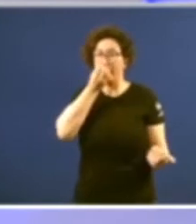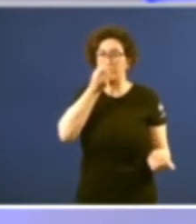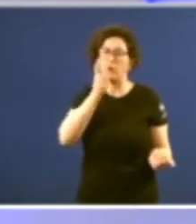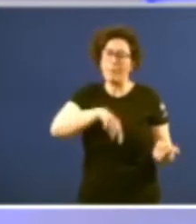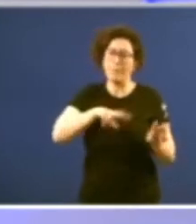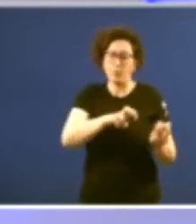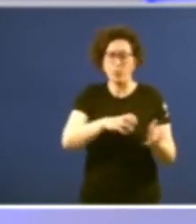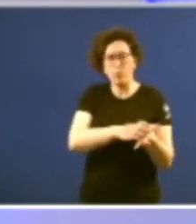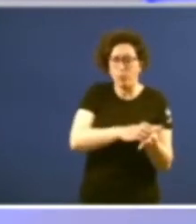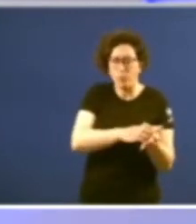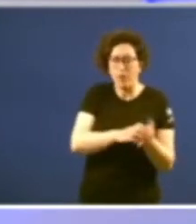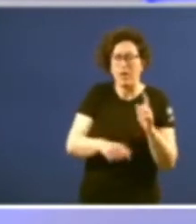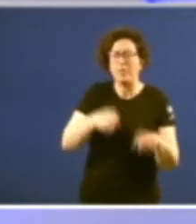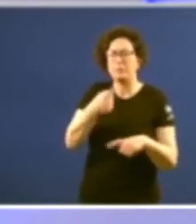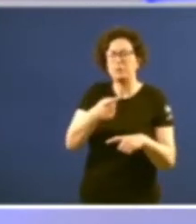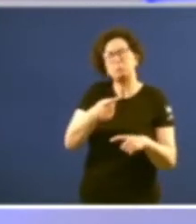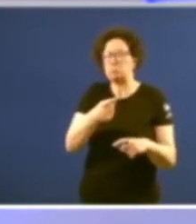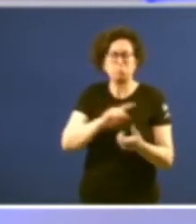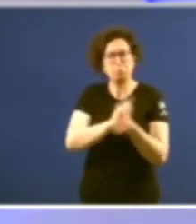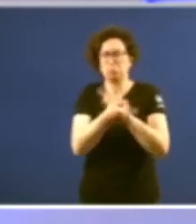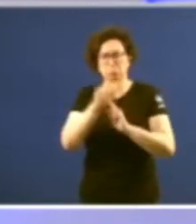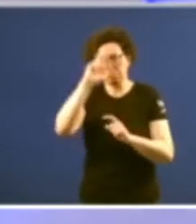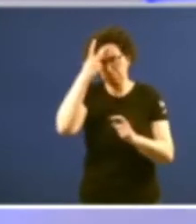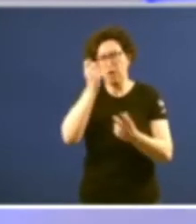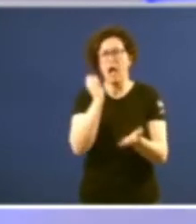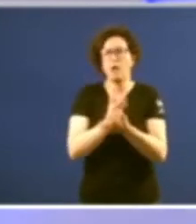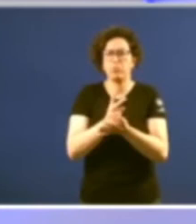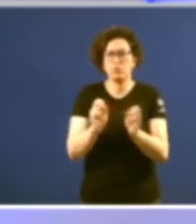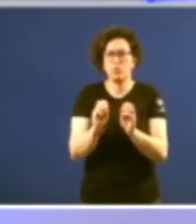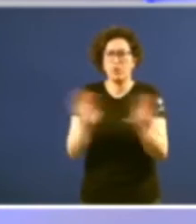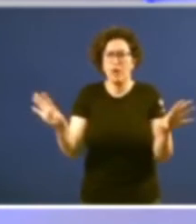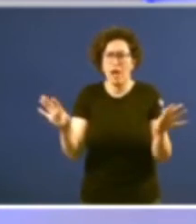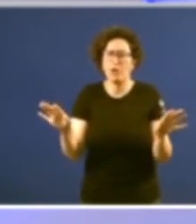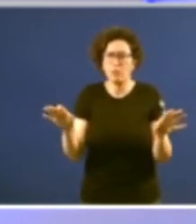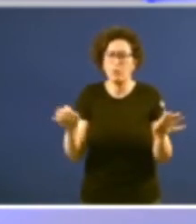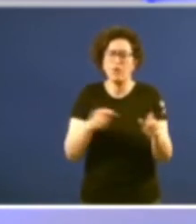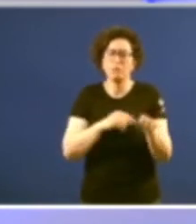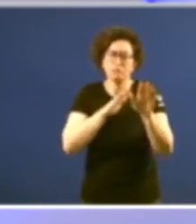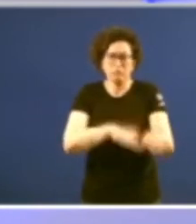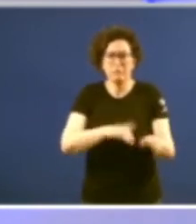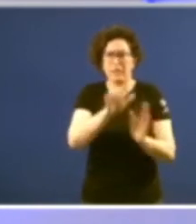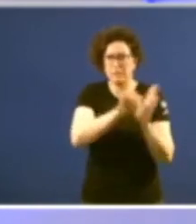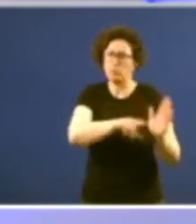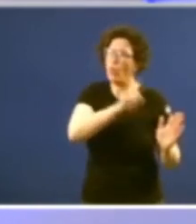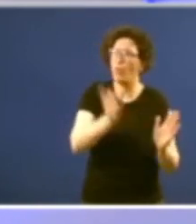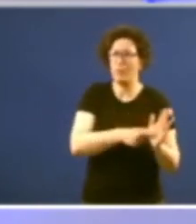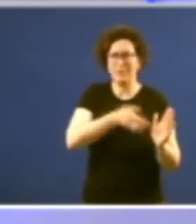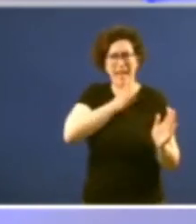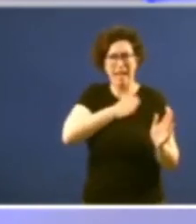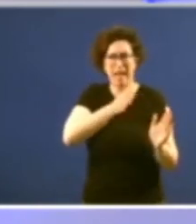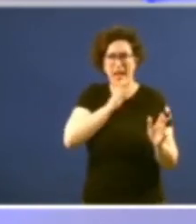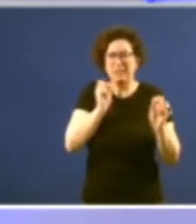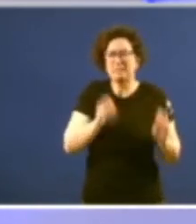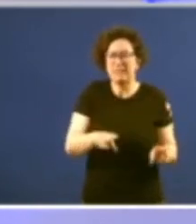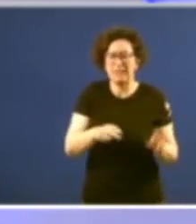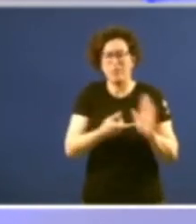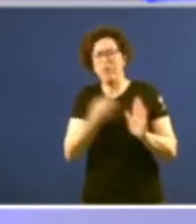dúbidas despois apostan claramente por o estatuto completo sen sen